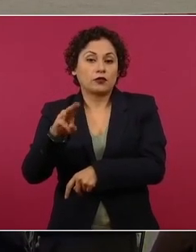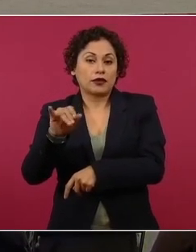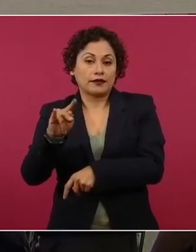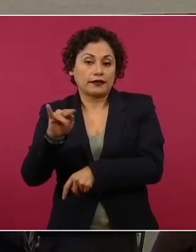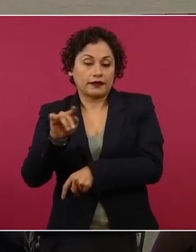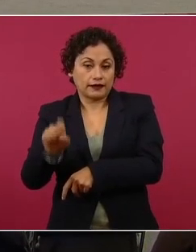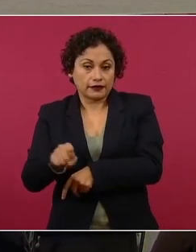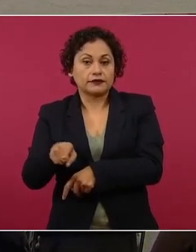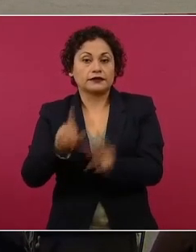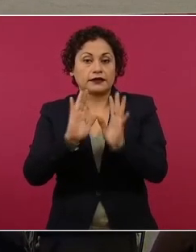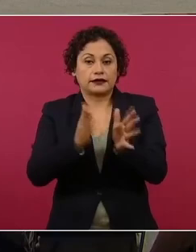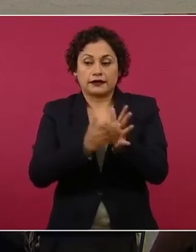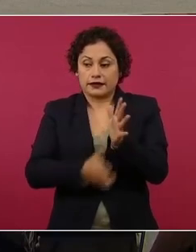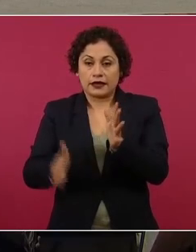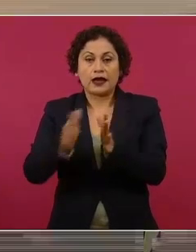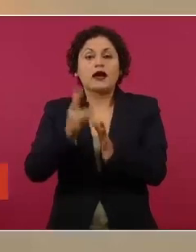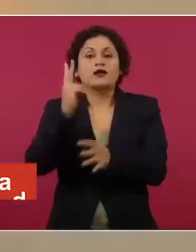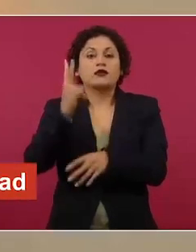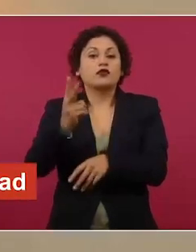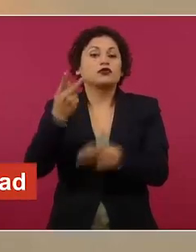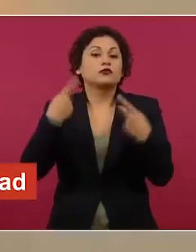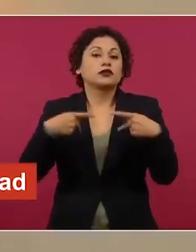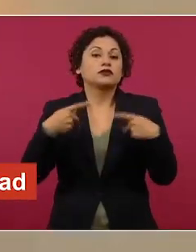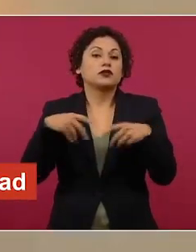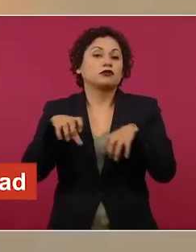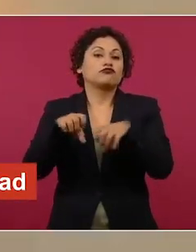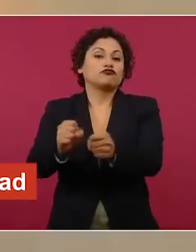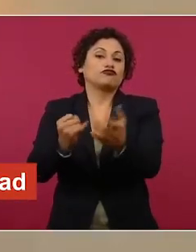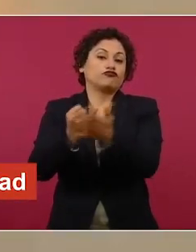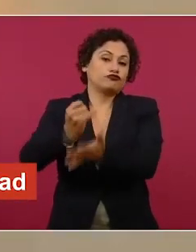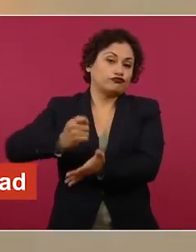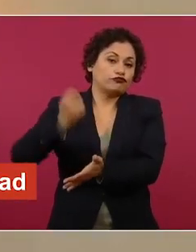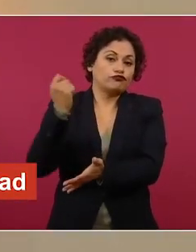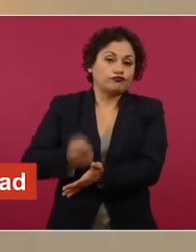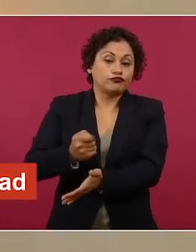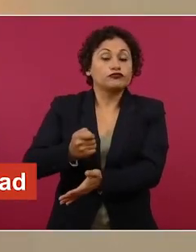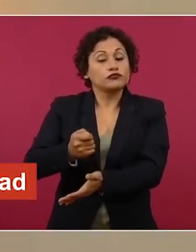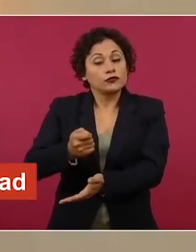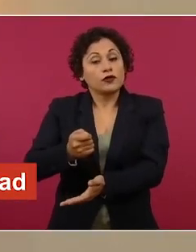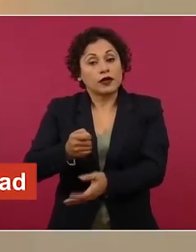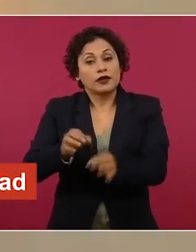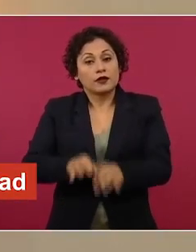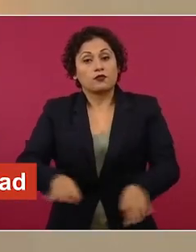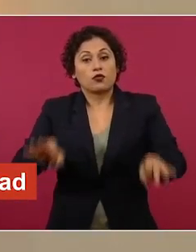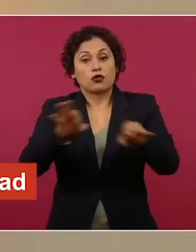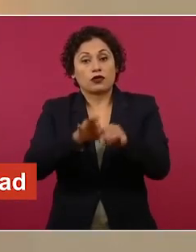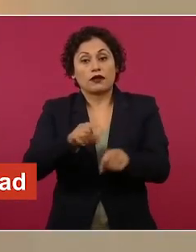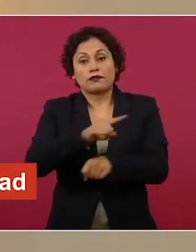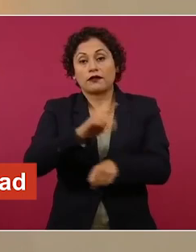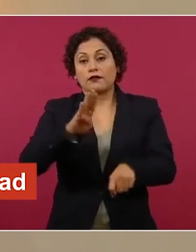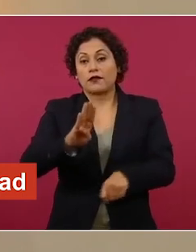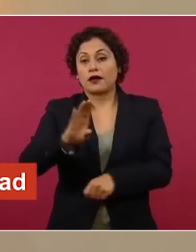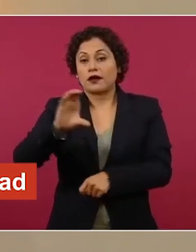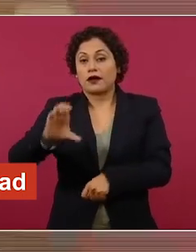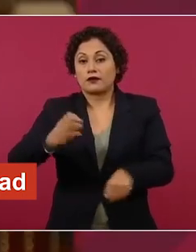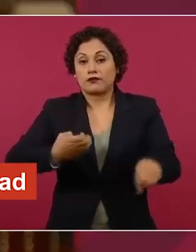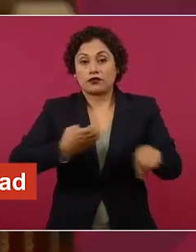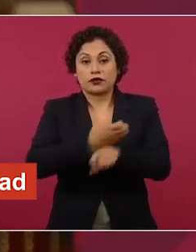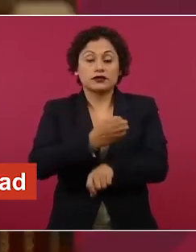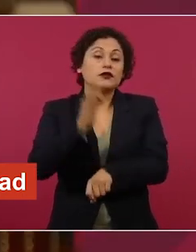hay dos sentenciados. Queremos destacar el trabajo de la Fiscalía de Baja California y el apoyo del Grupo